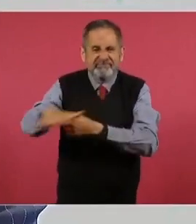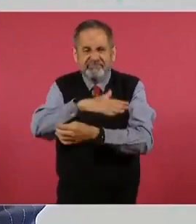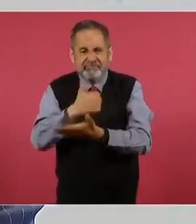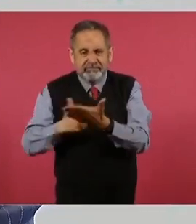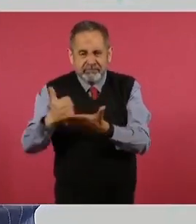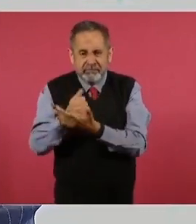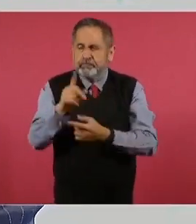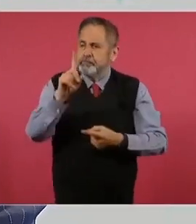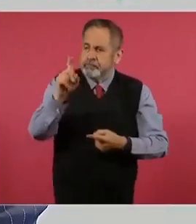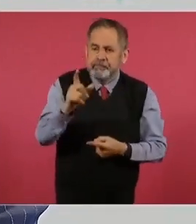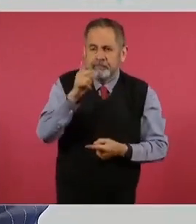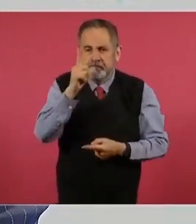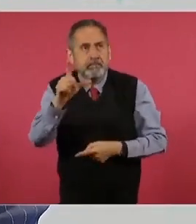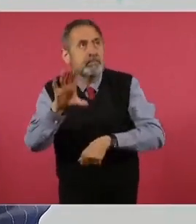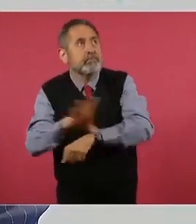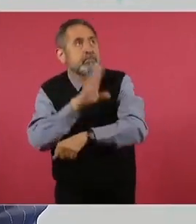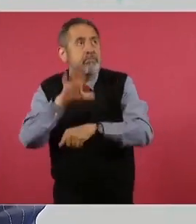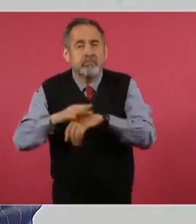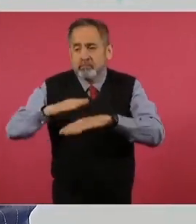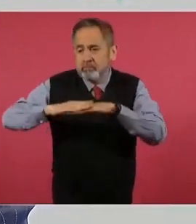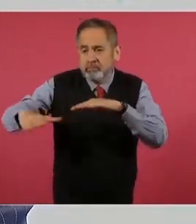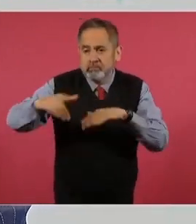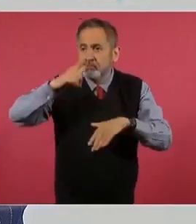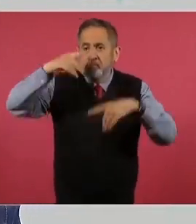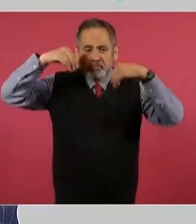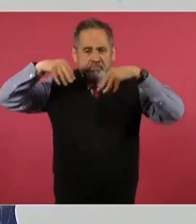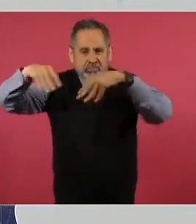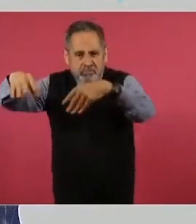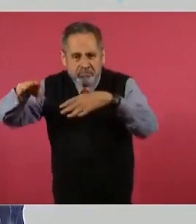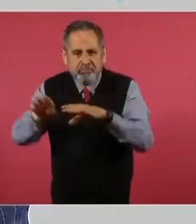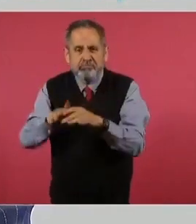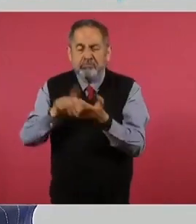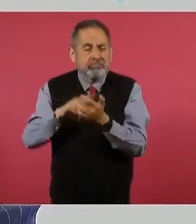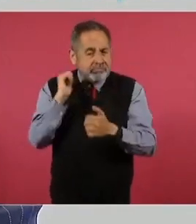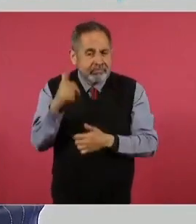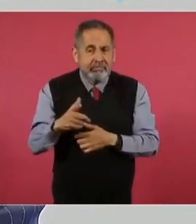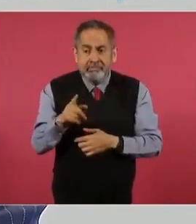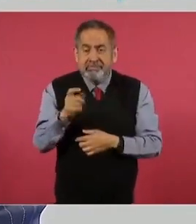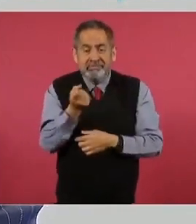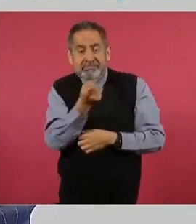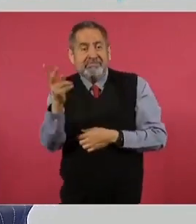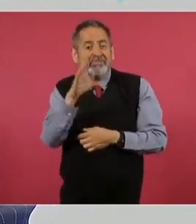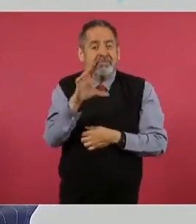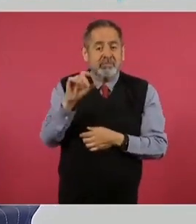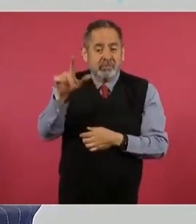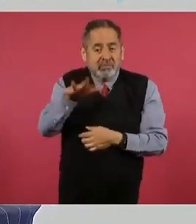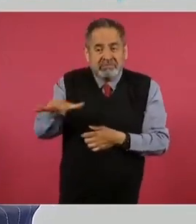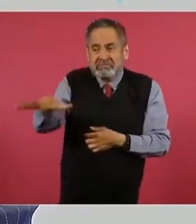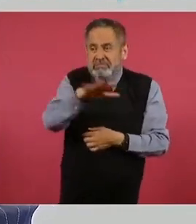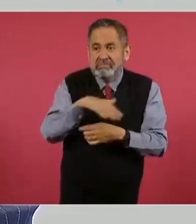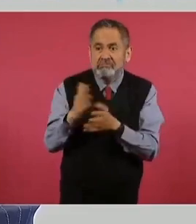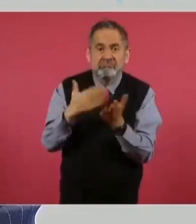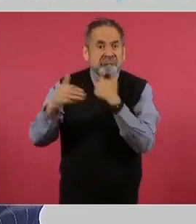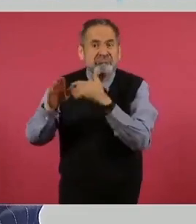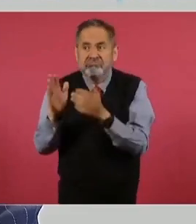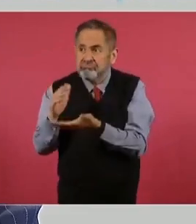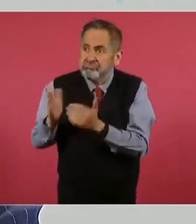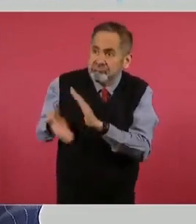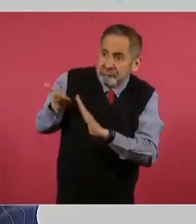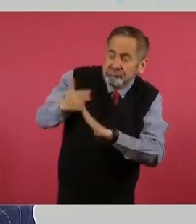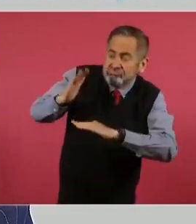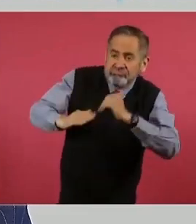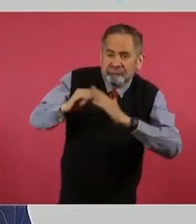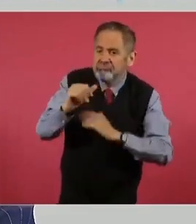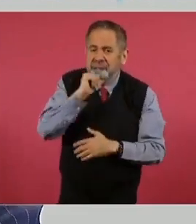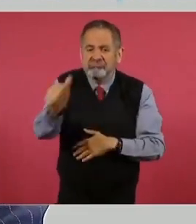Agua, drenaje, pavimentación y alumbrado, sobre todo en aquellas colonias que no tienen un desarrollo urbano y cuyos